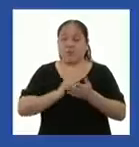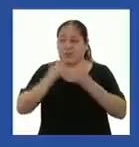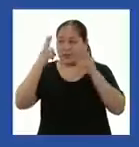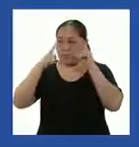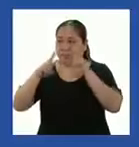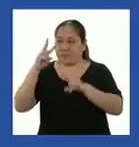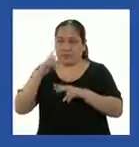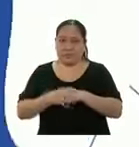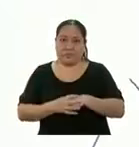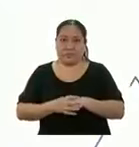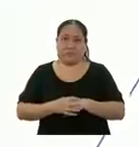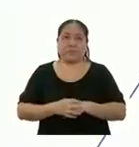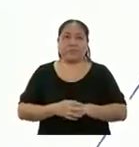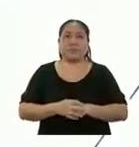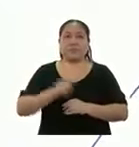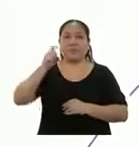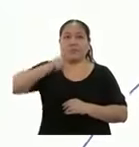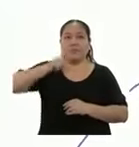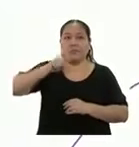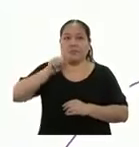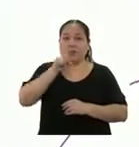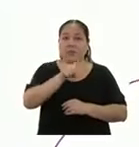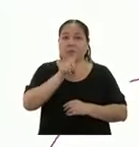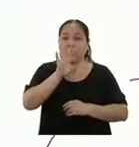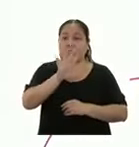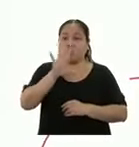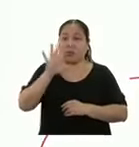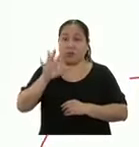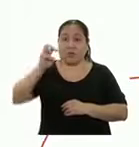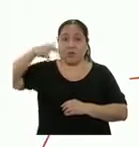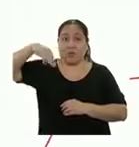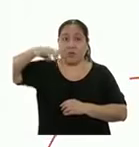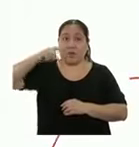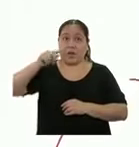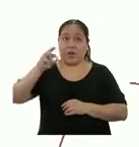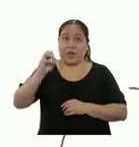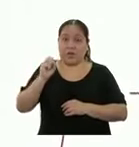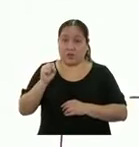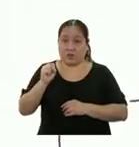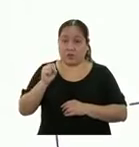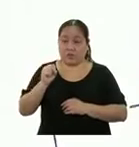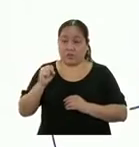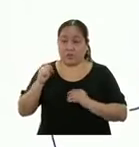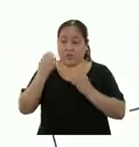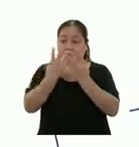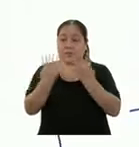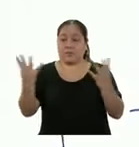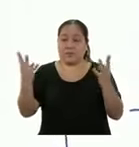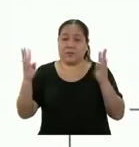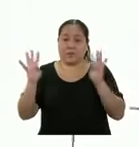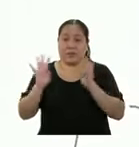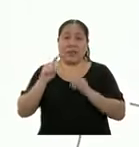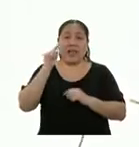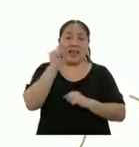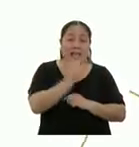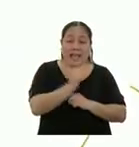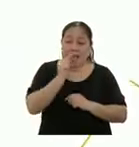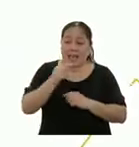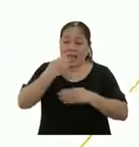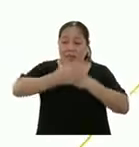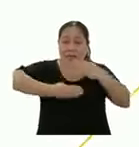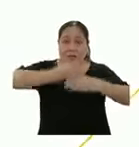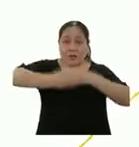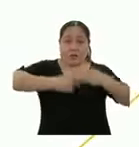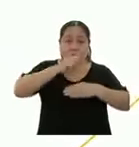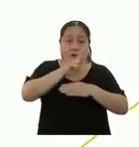datos que tenemos. Se necesitan 155 metros de malla para acercar el terreno. Y cada rollo tiene 20